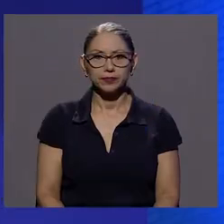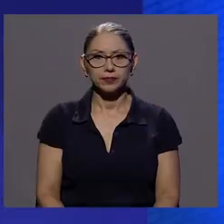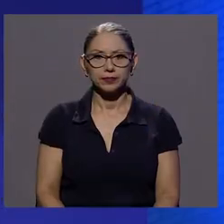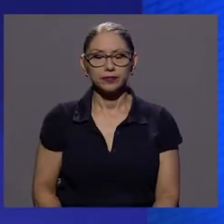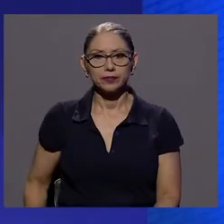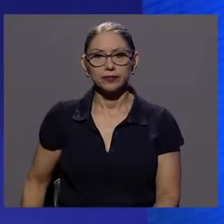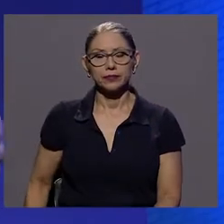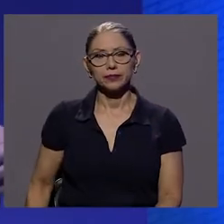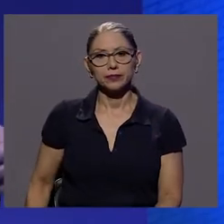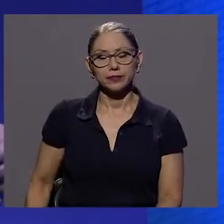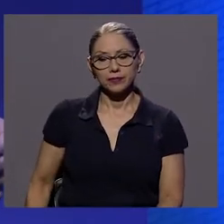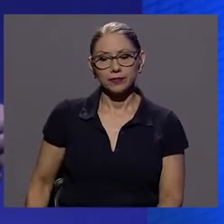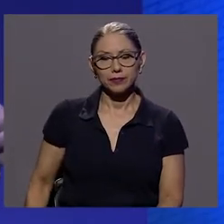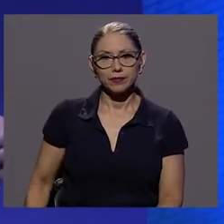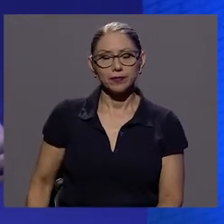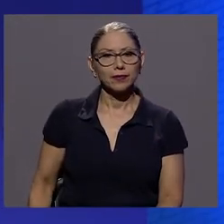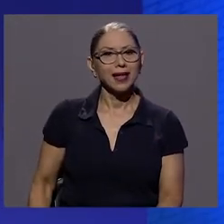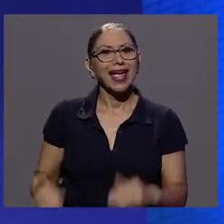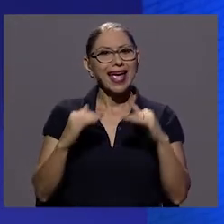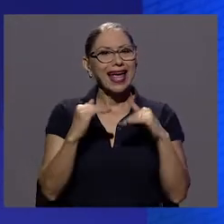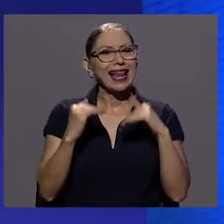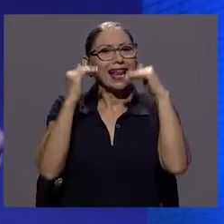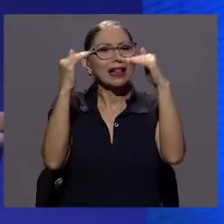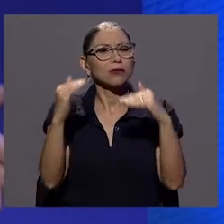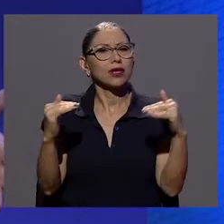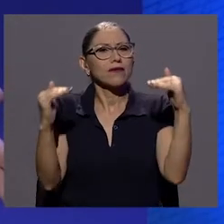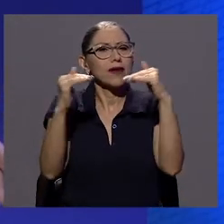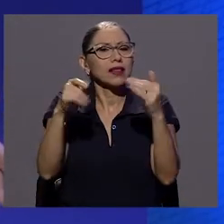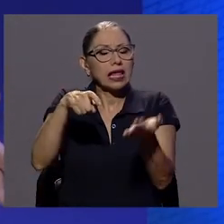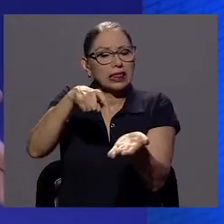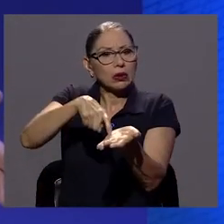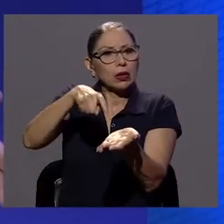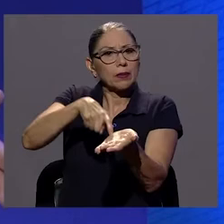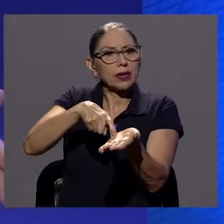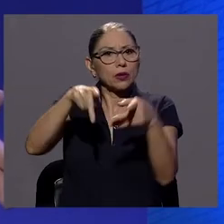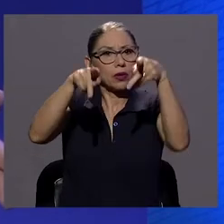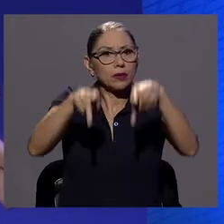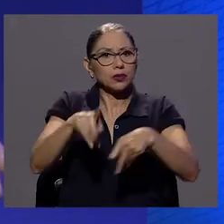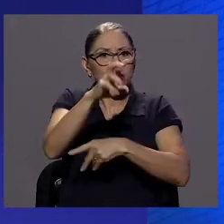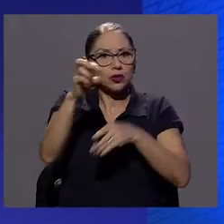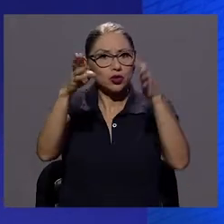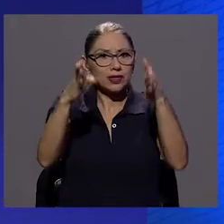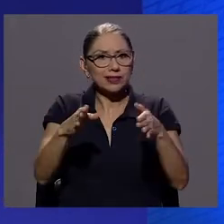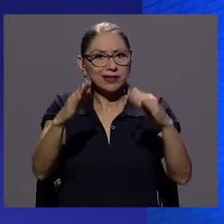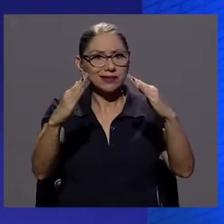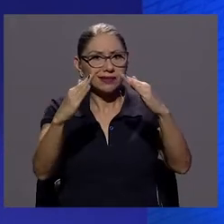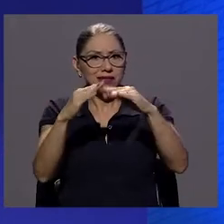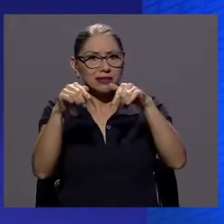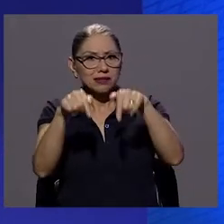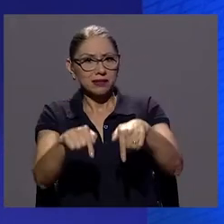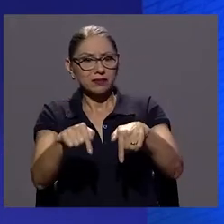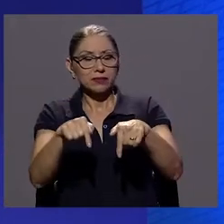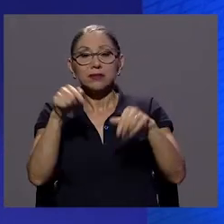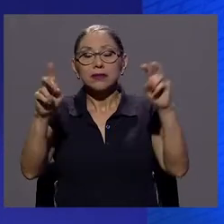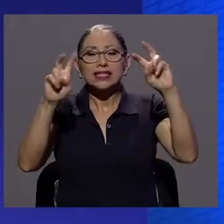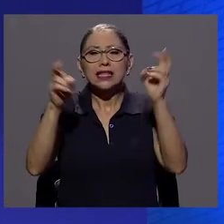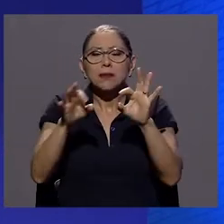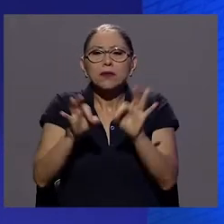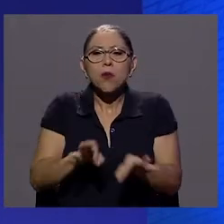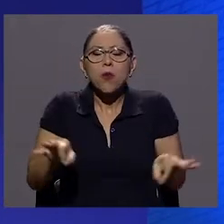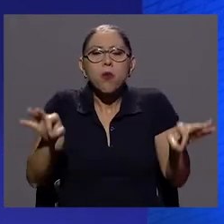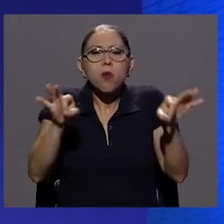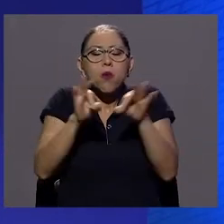El alto nivel de endeudamiento de los y las costarricenses, un tema sin duda de gran